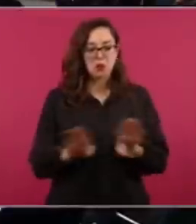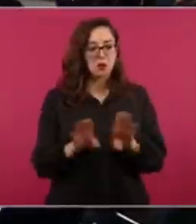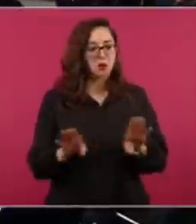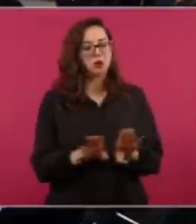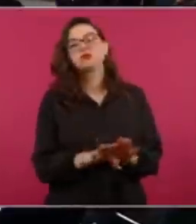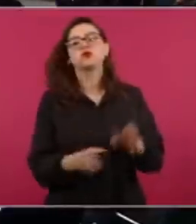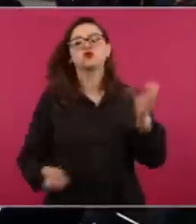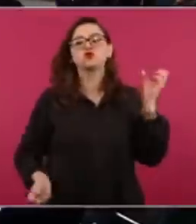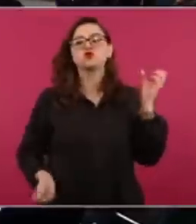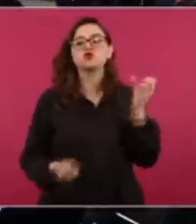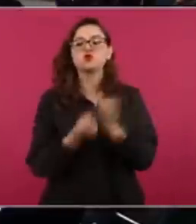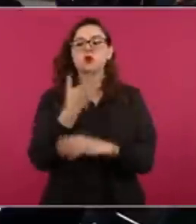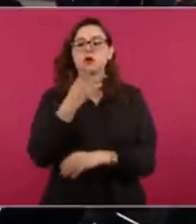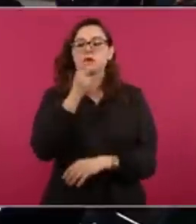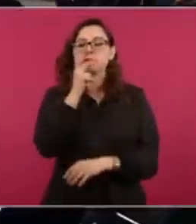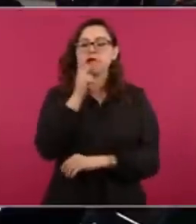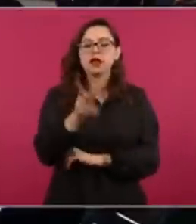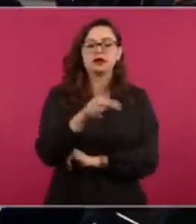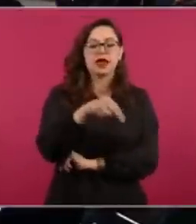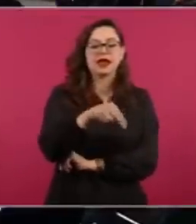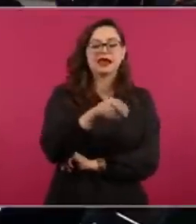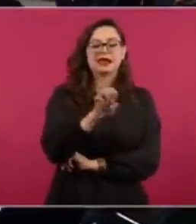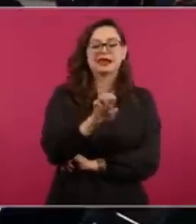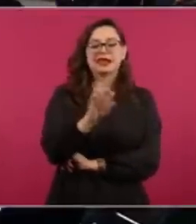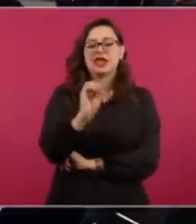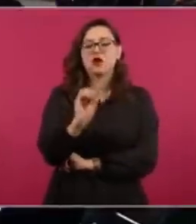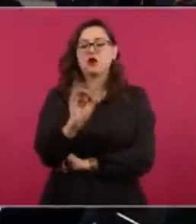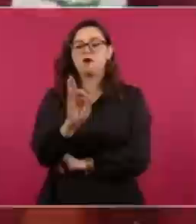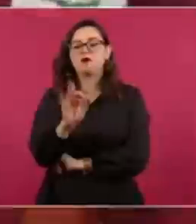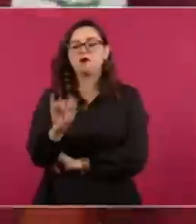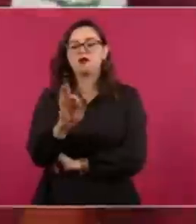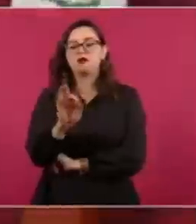todos ellos.